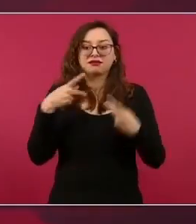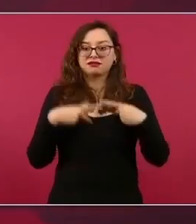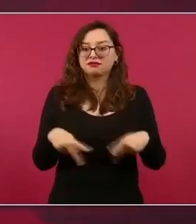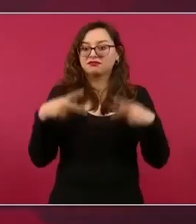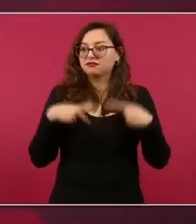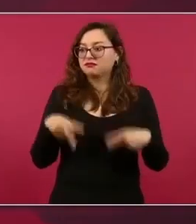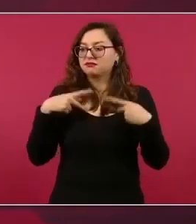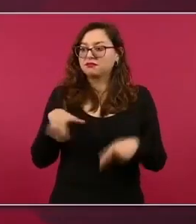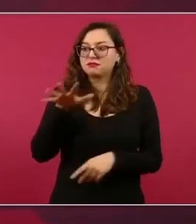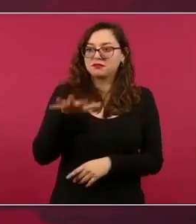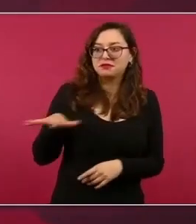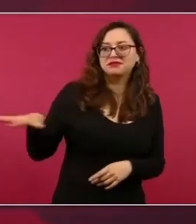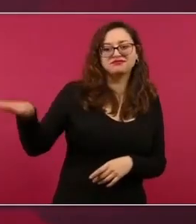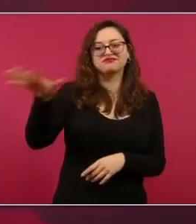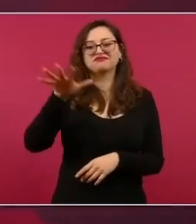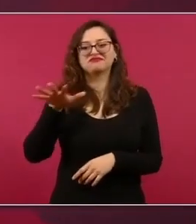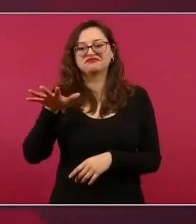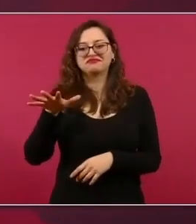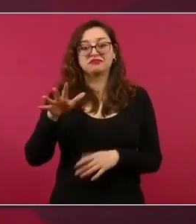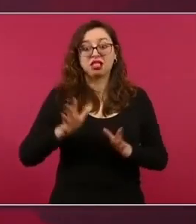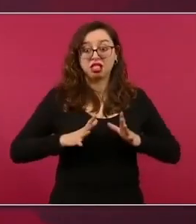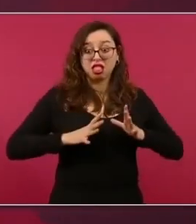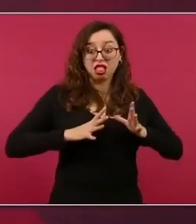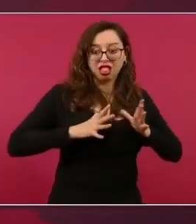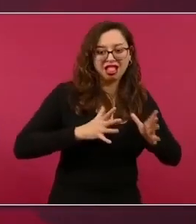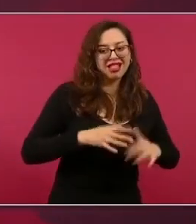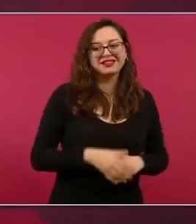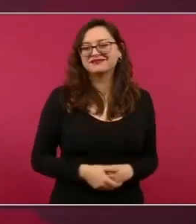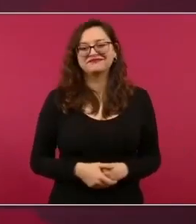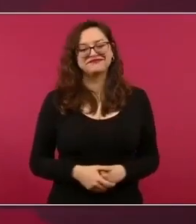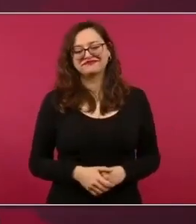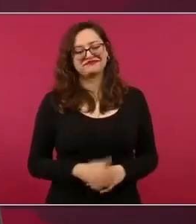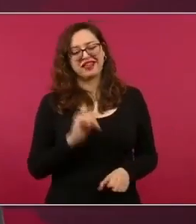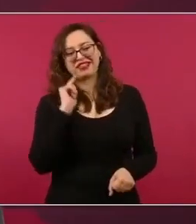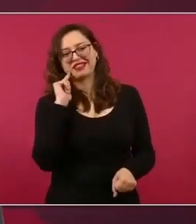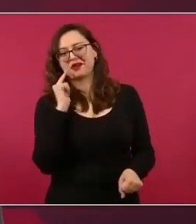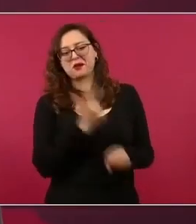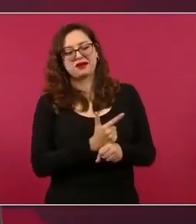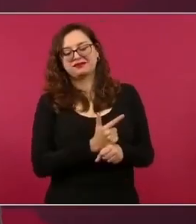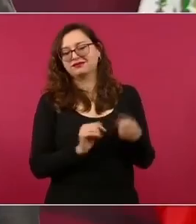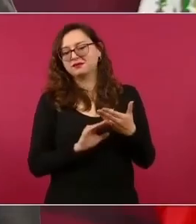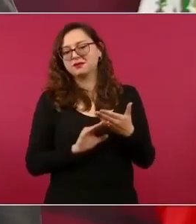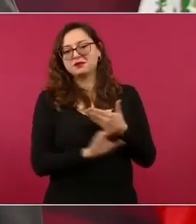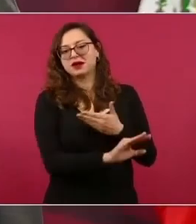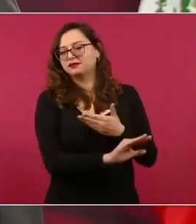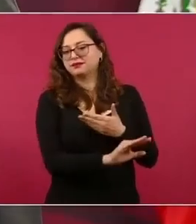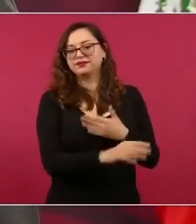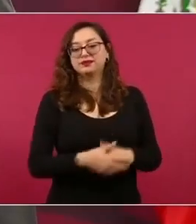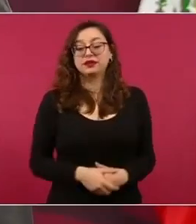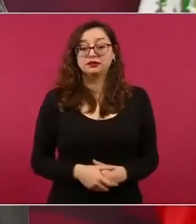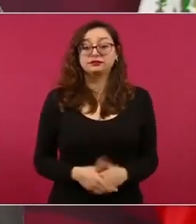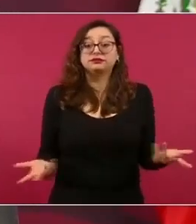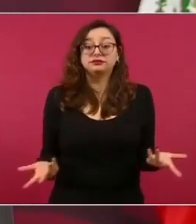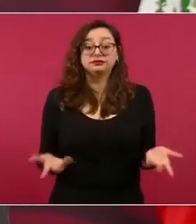se da cuenta pero hacia adelante lo que le queda al